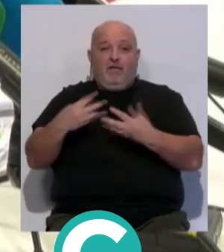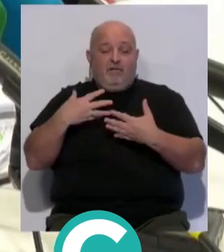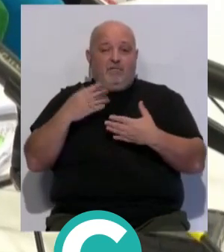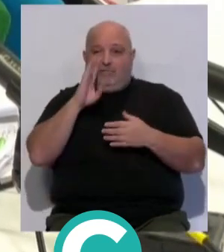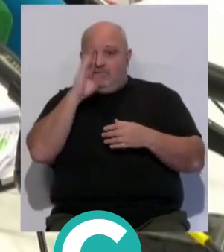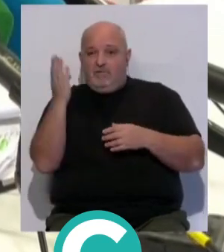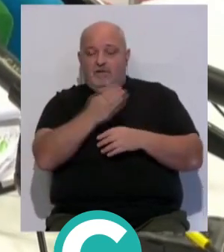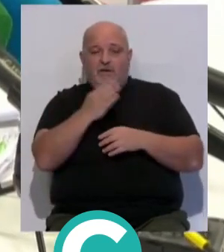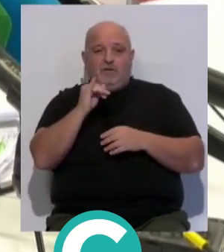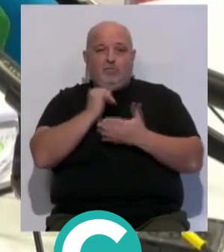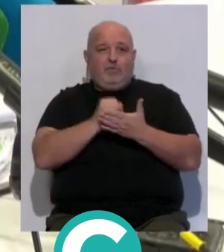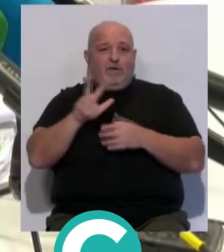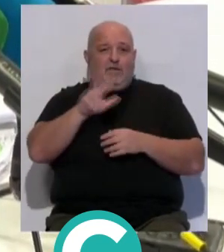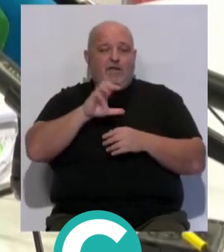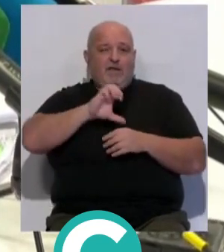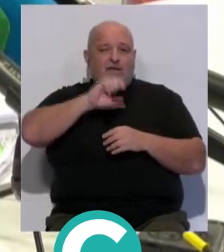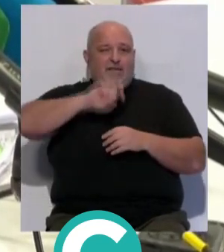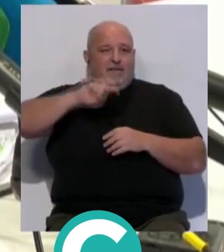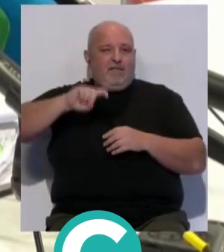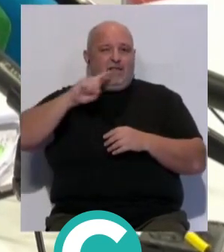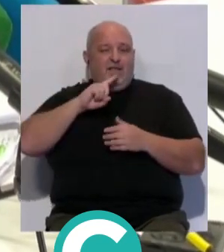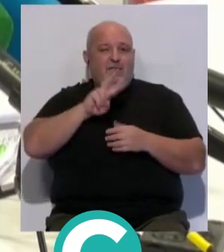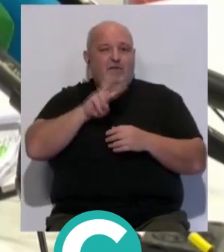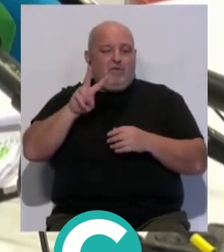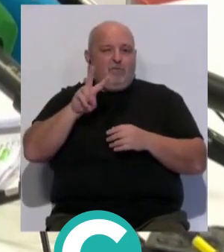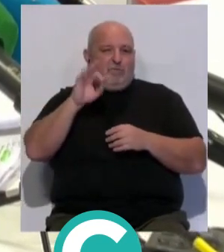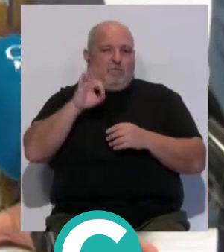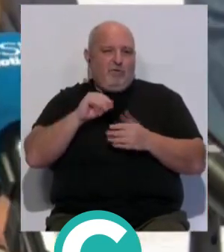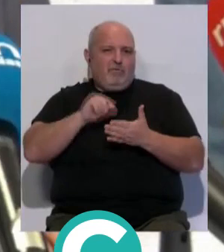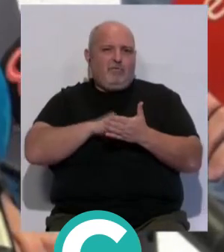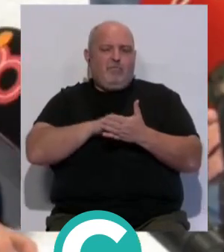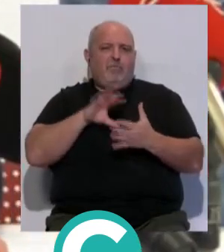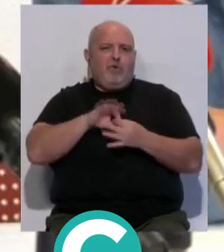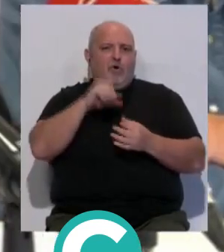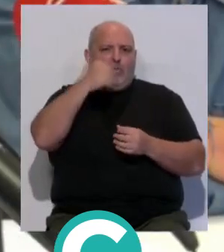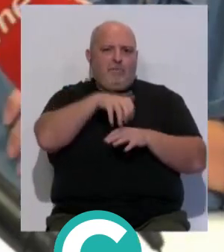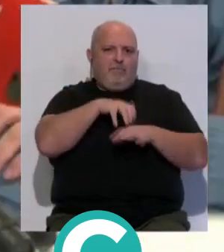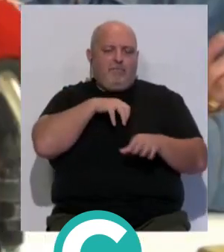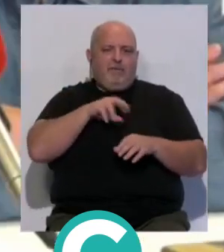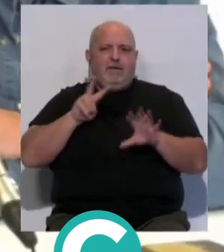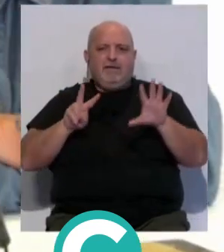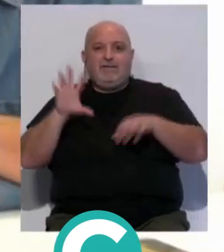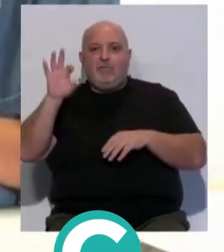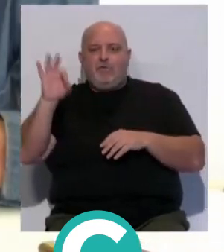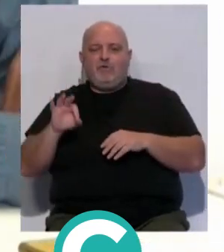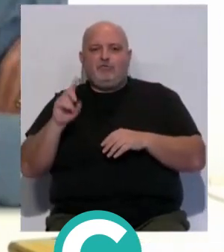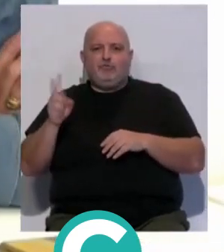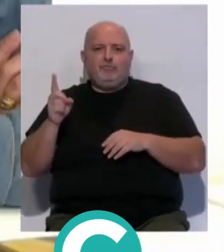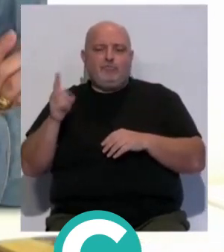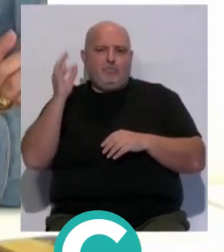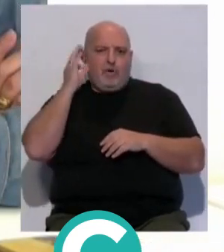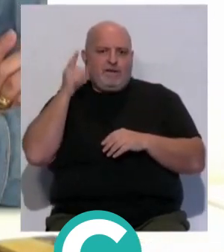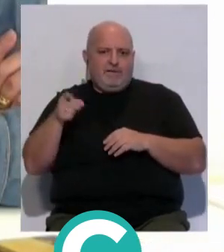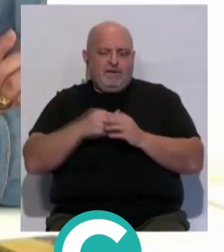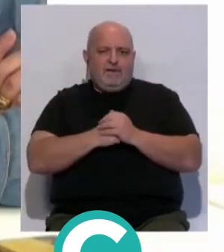a través del INE, el 92% de los contratos que se hacen a tiempo completo son para hombres, frente al 75% que son para